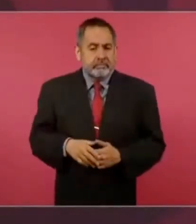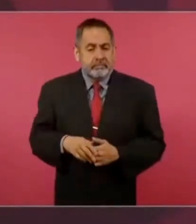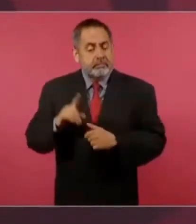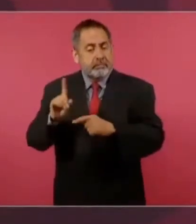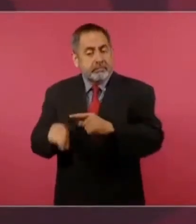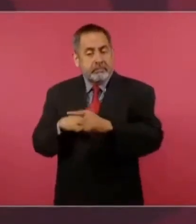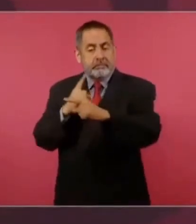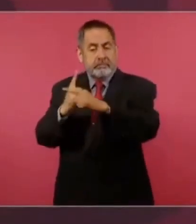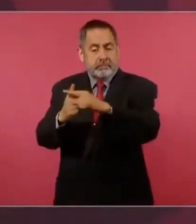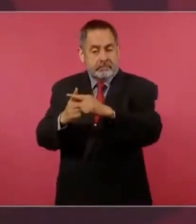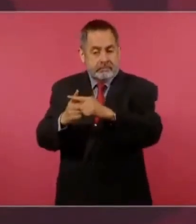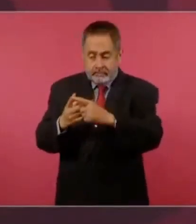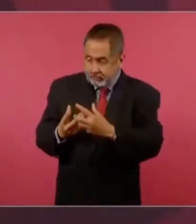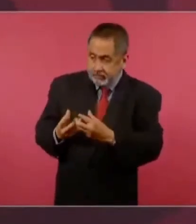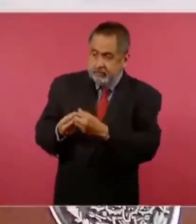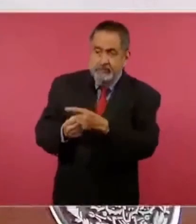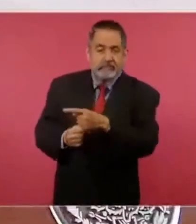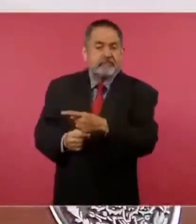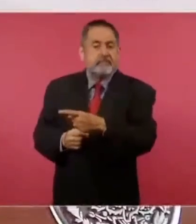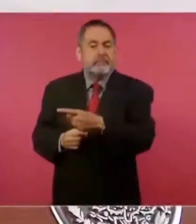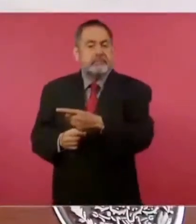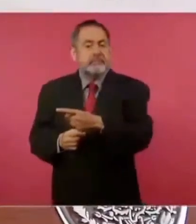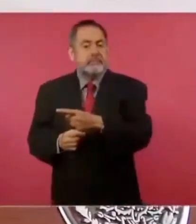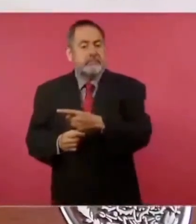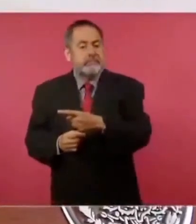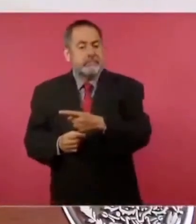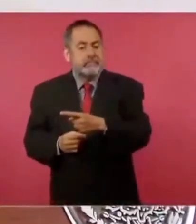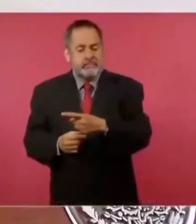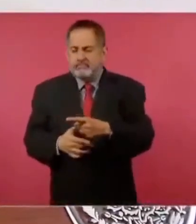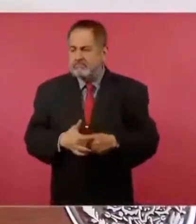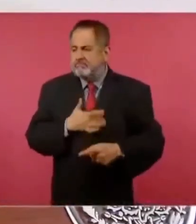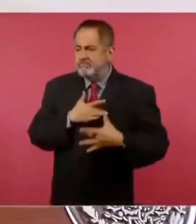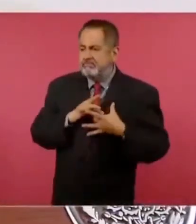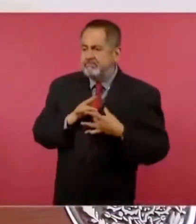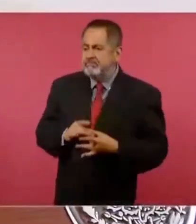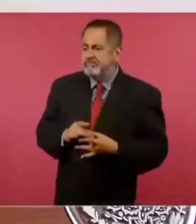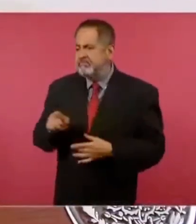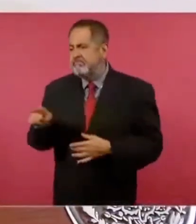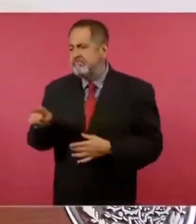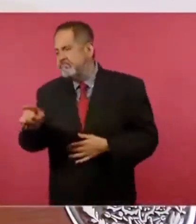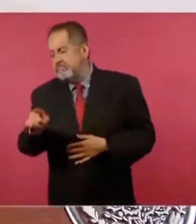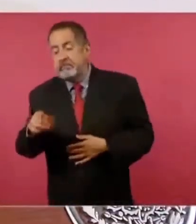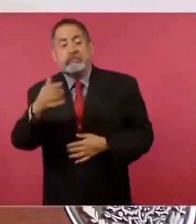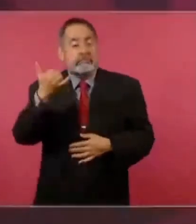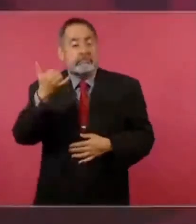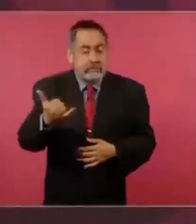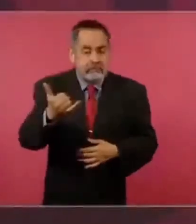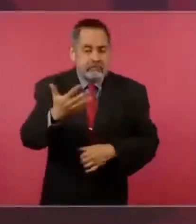que es humanista y honesta,